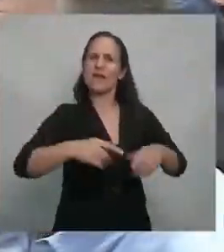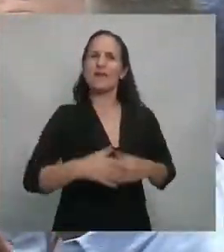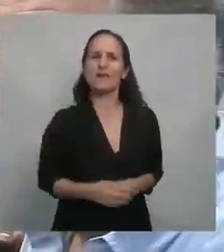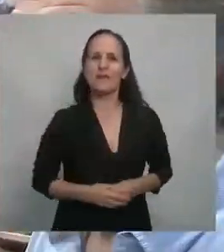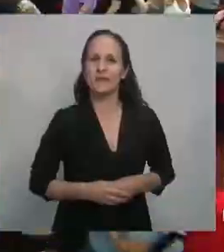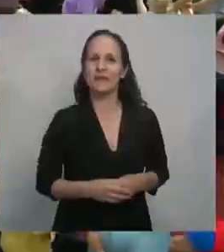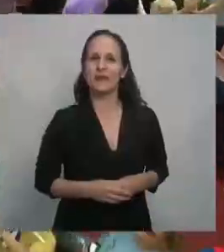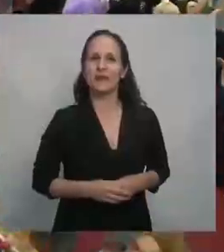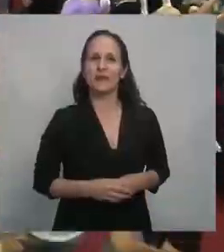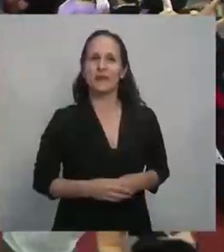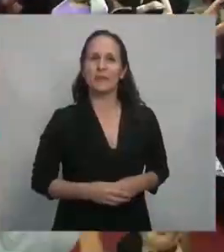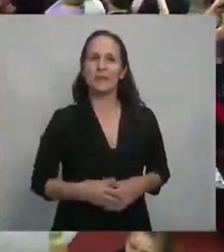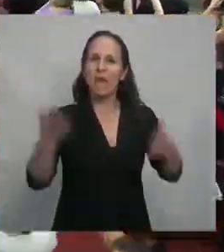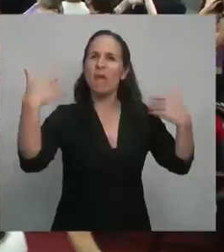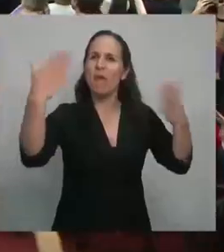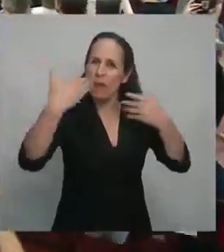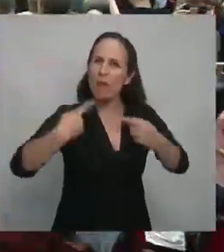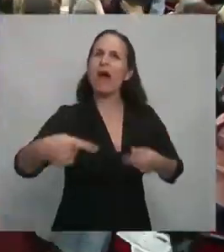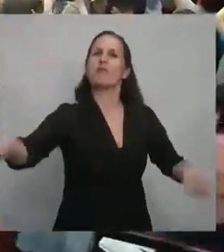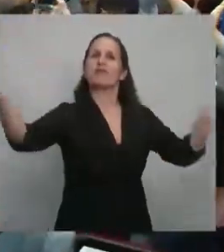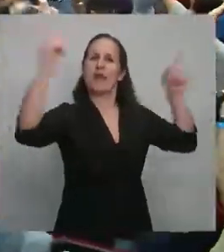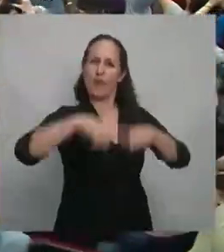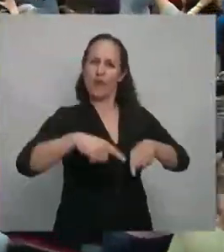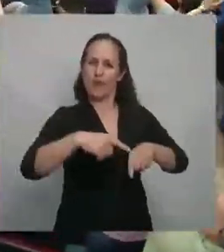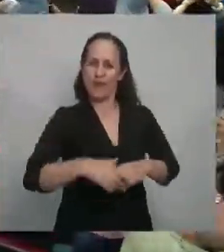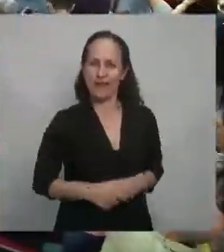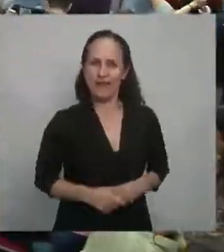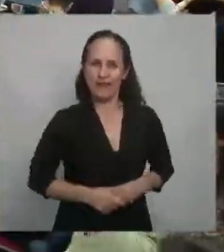¡Oooh, vamos a volver!